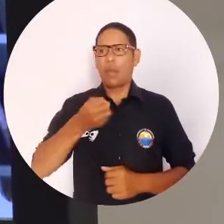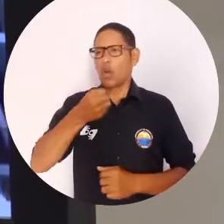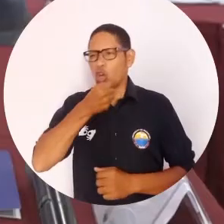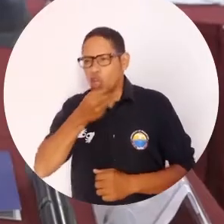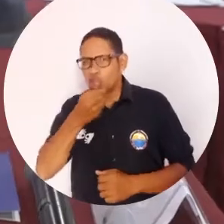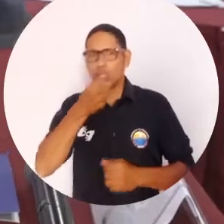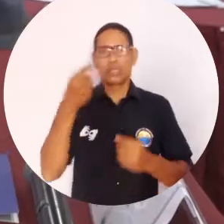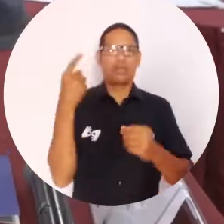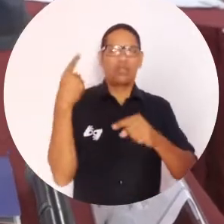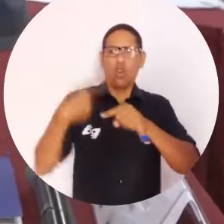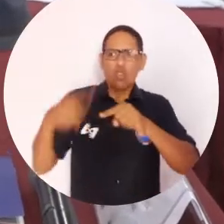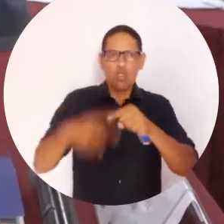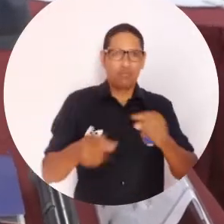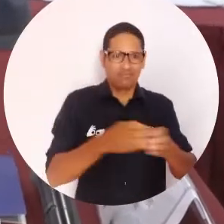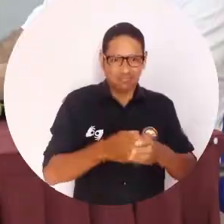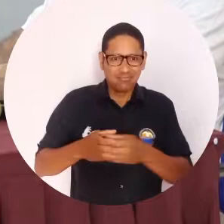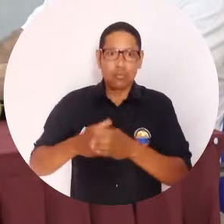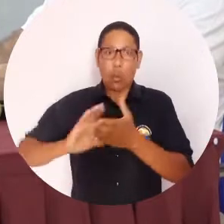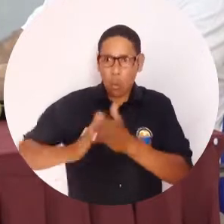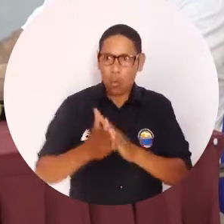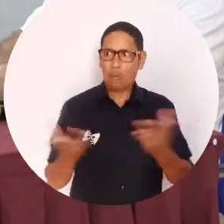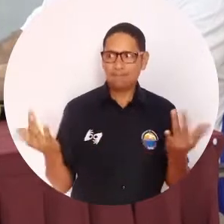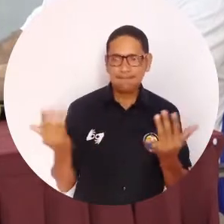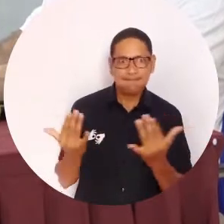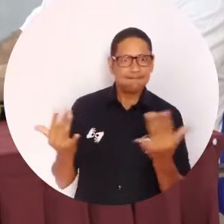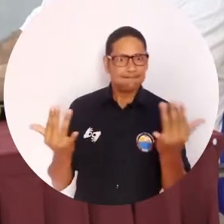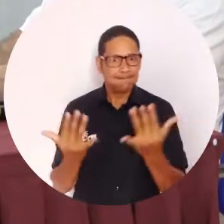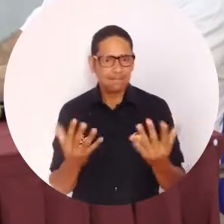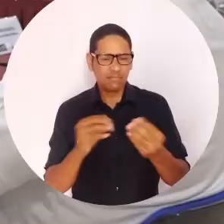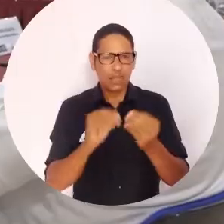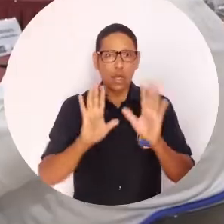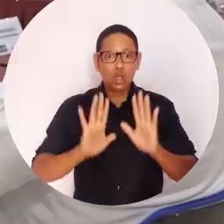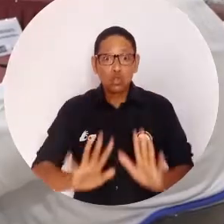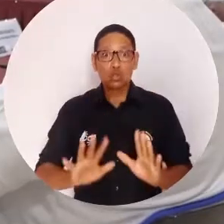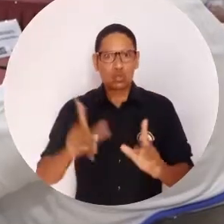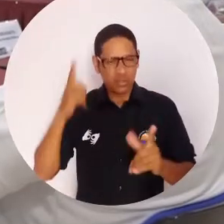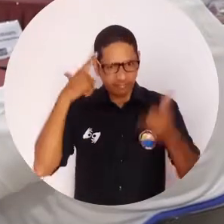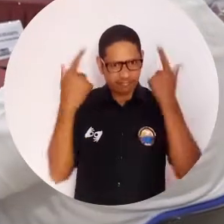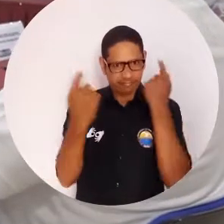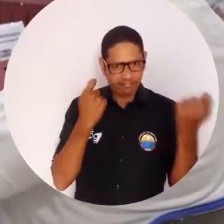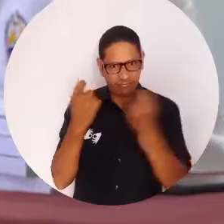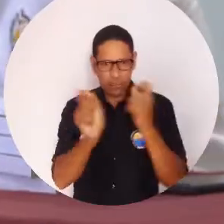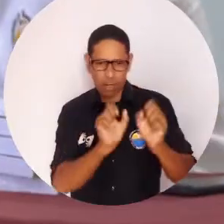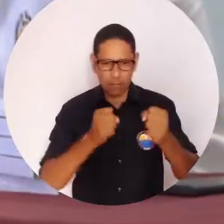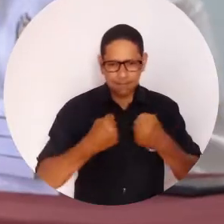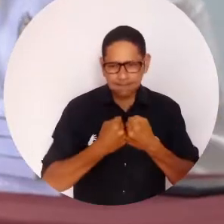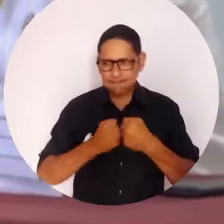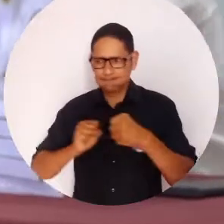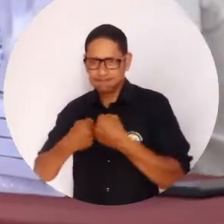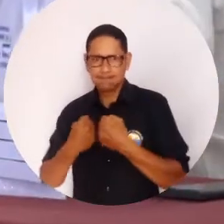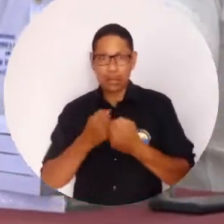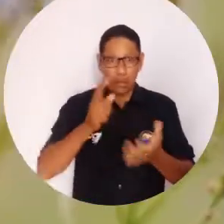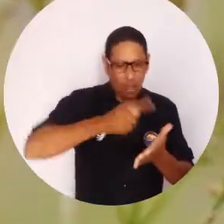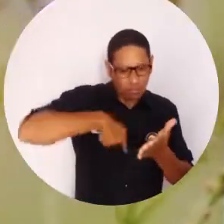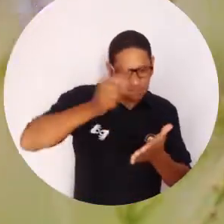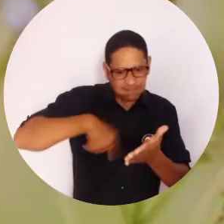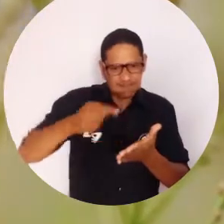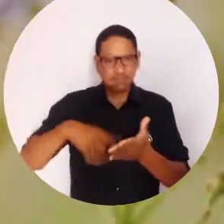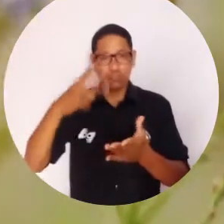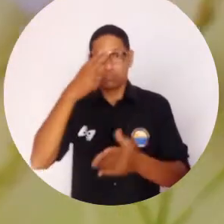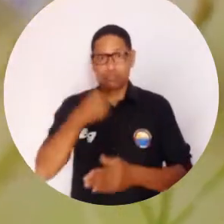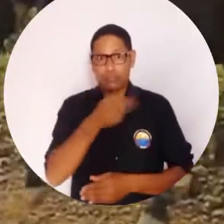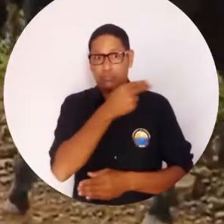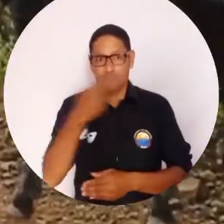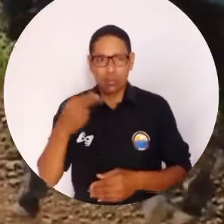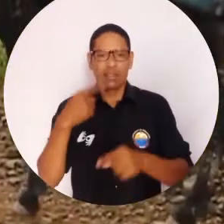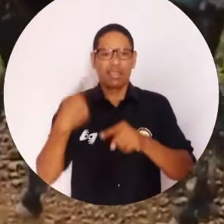Sector Público, Empresa Privada, Gremios y Comunidades en aras de fortalecer la estrategia de articulación y firmar un acta que ratifica su compromiso en la